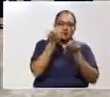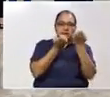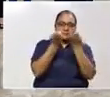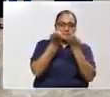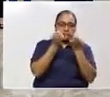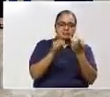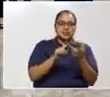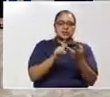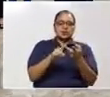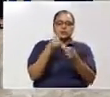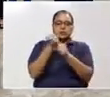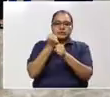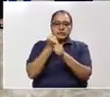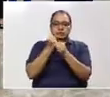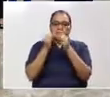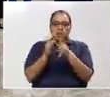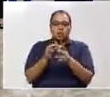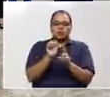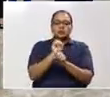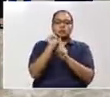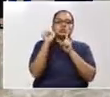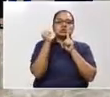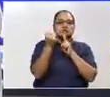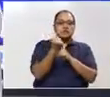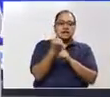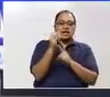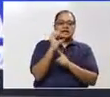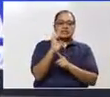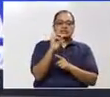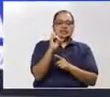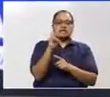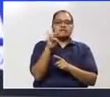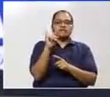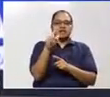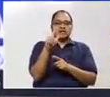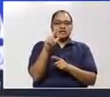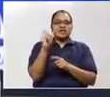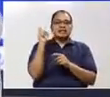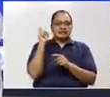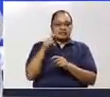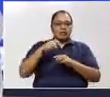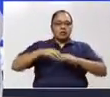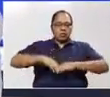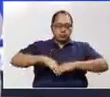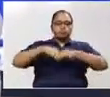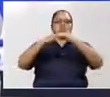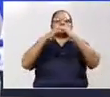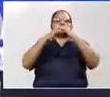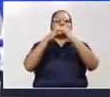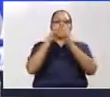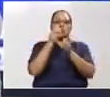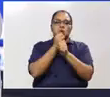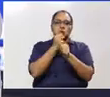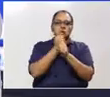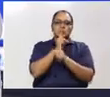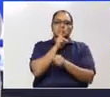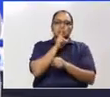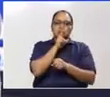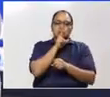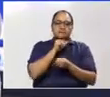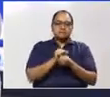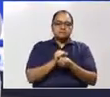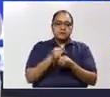sector obrero, la sociedad civil, tenemos que levantar Honduras. Nosotros como sector